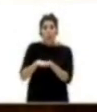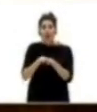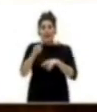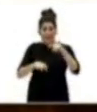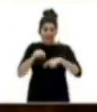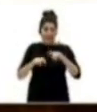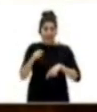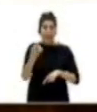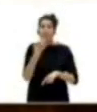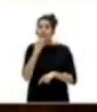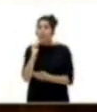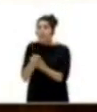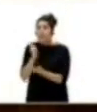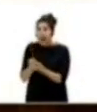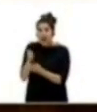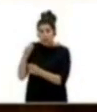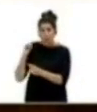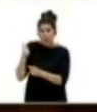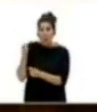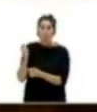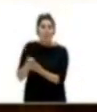Que paguen más quienes más tienen.